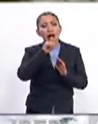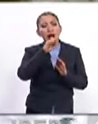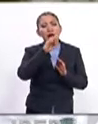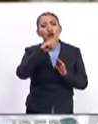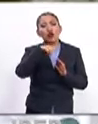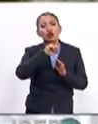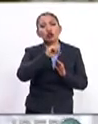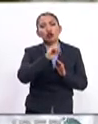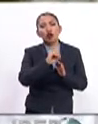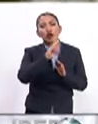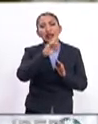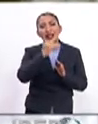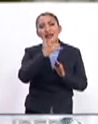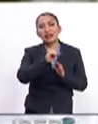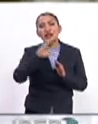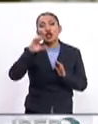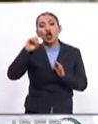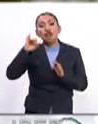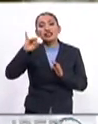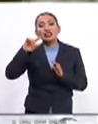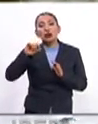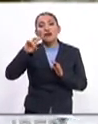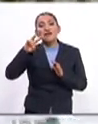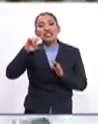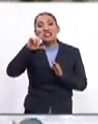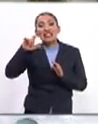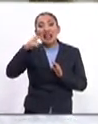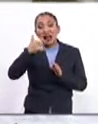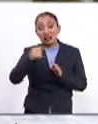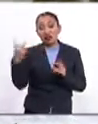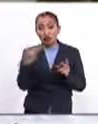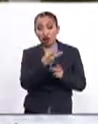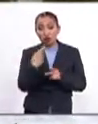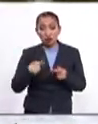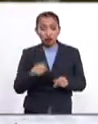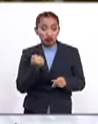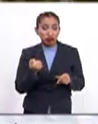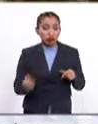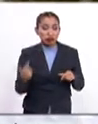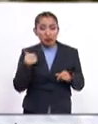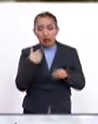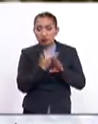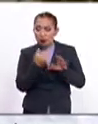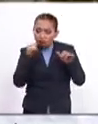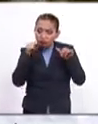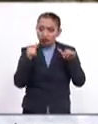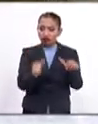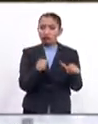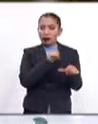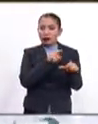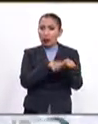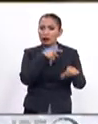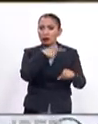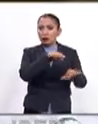Reyes y Cocio Villegas, la noción de la dedicación exclusiva a las labores académicas